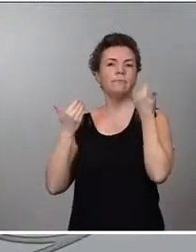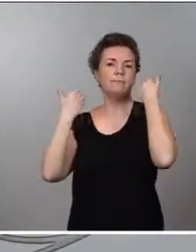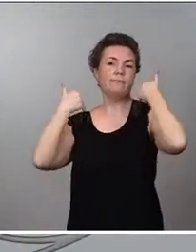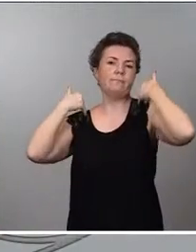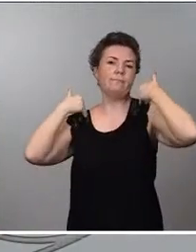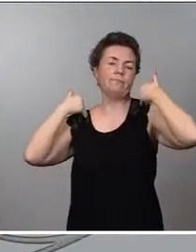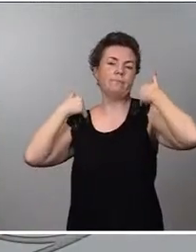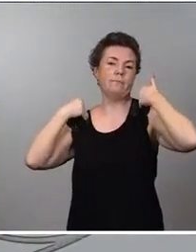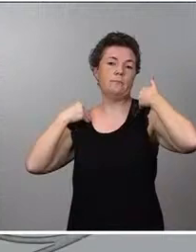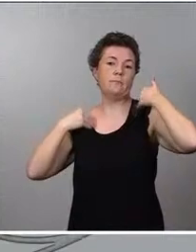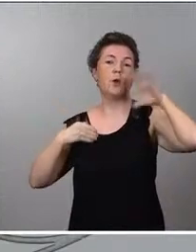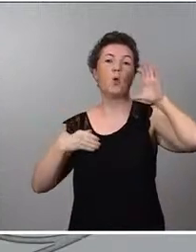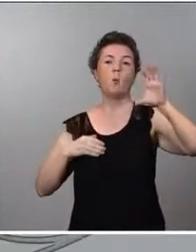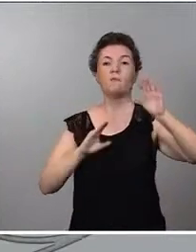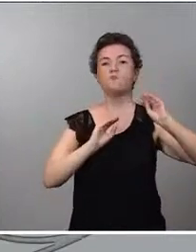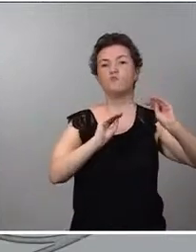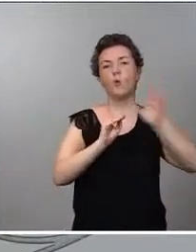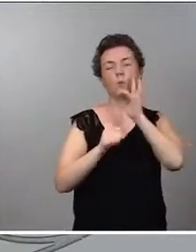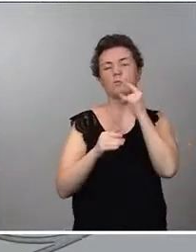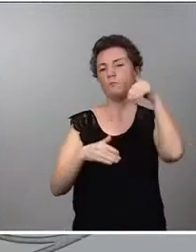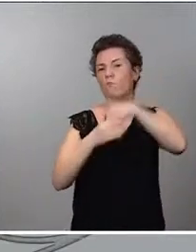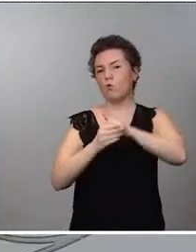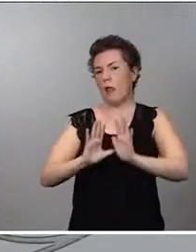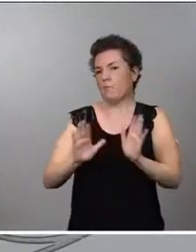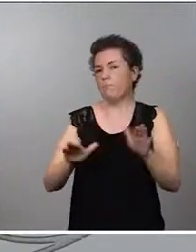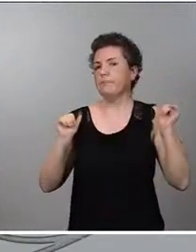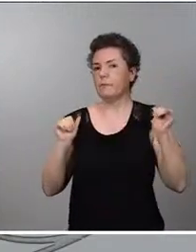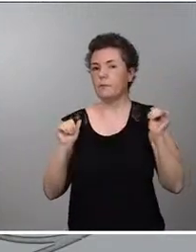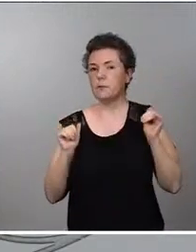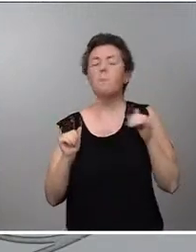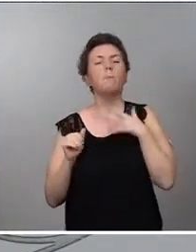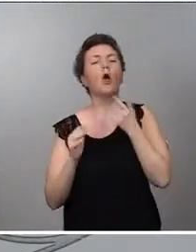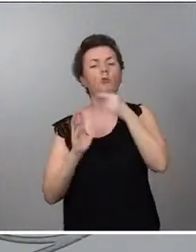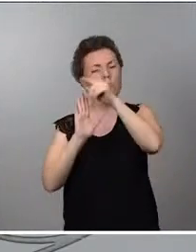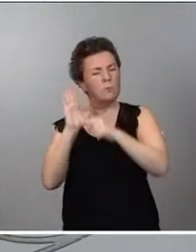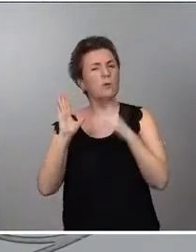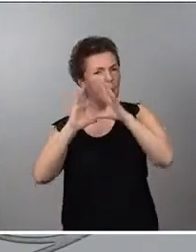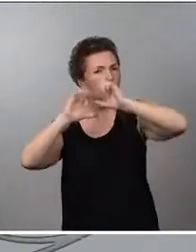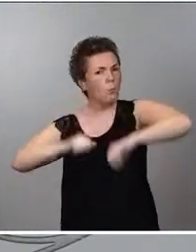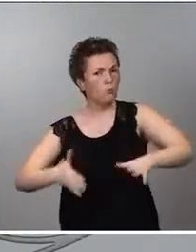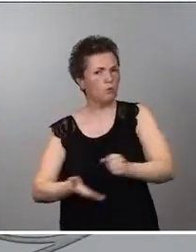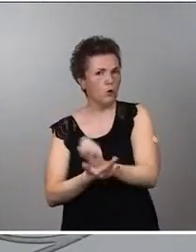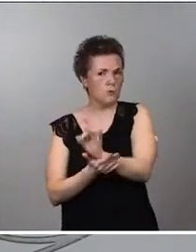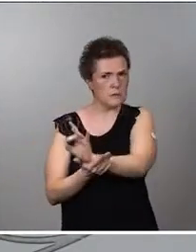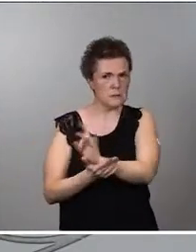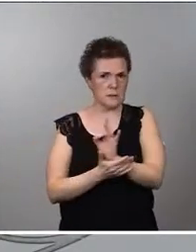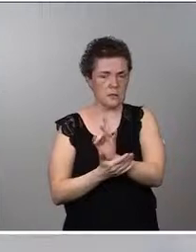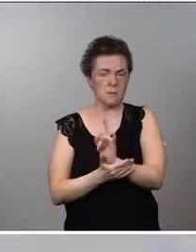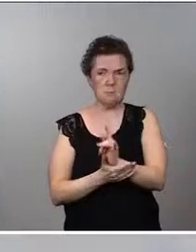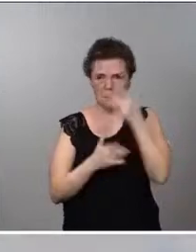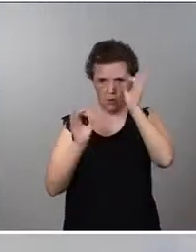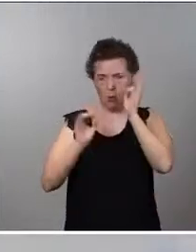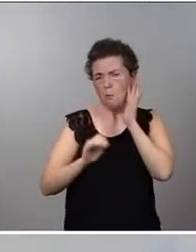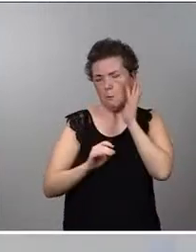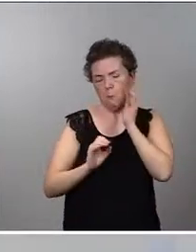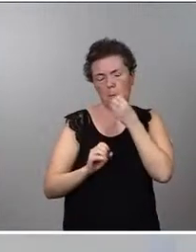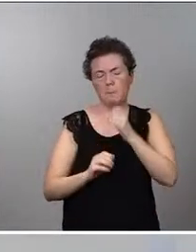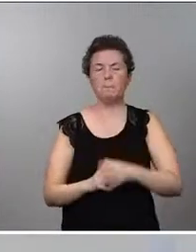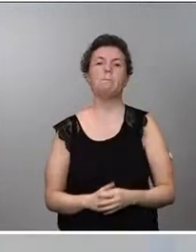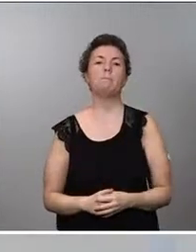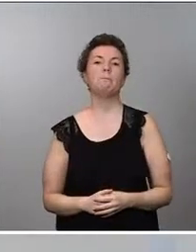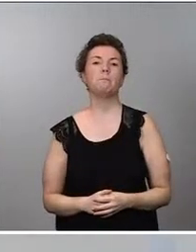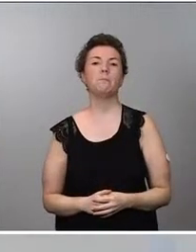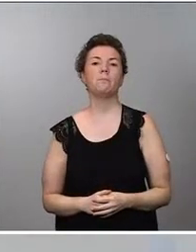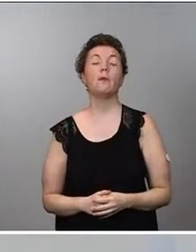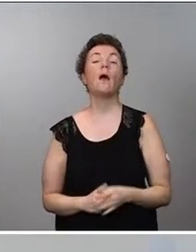comunidad autónoma y por eso se ha abstenido. Pero por esta cuestión, pero estaba de acuerdo con las medidas adoptadas porque parecían razonables. Es el